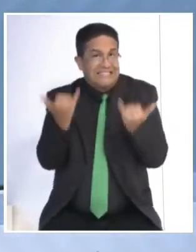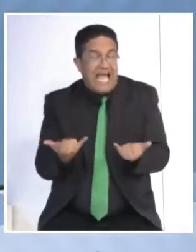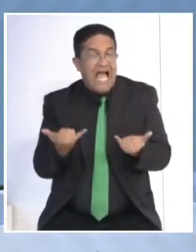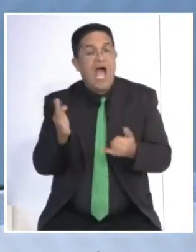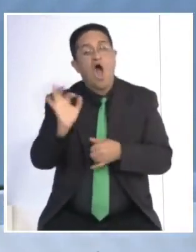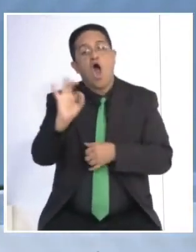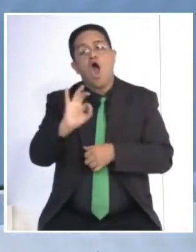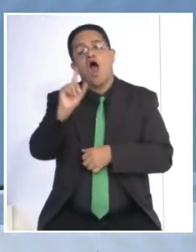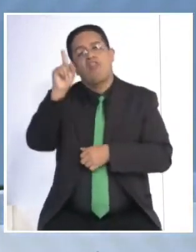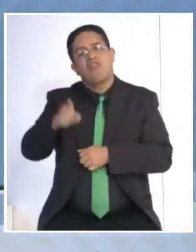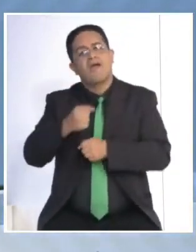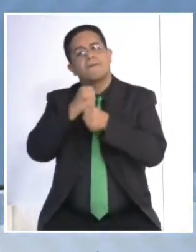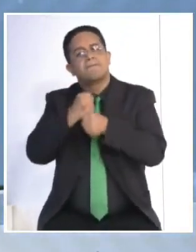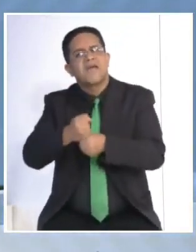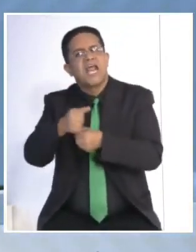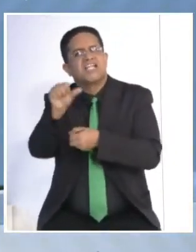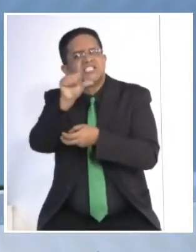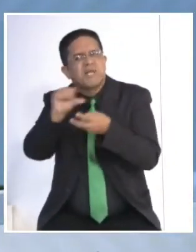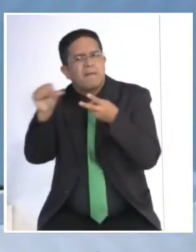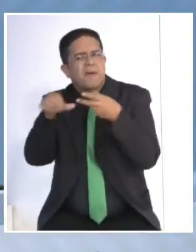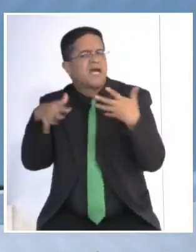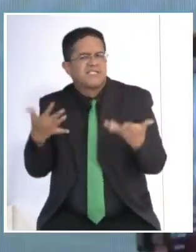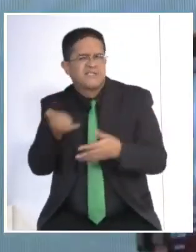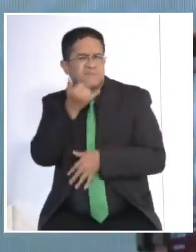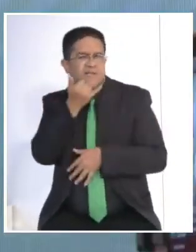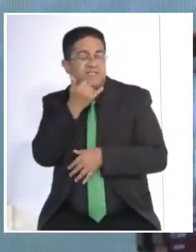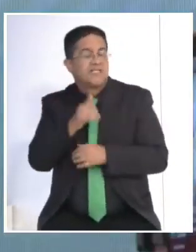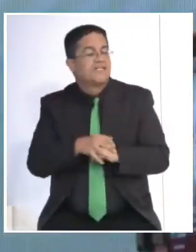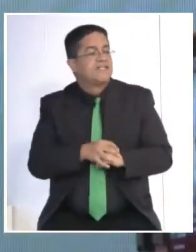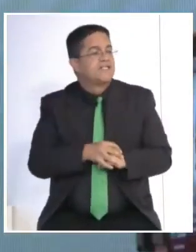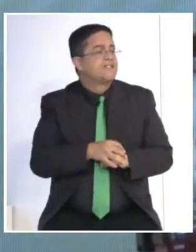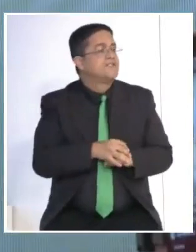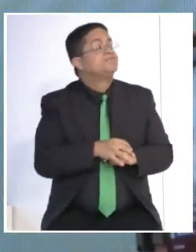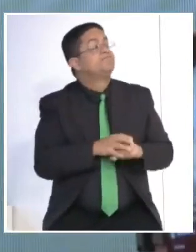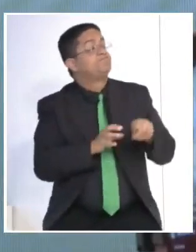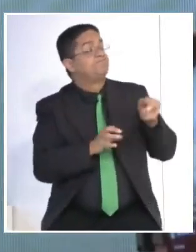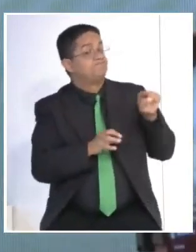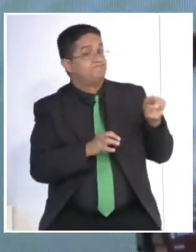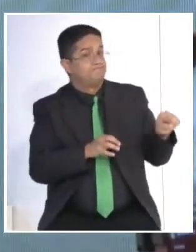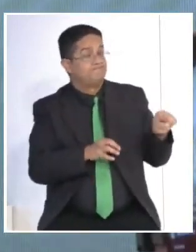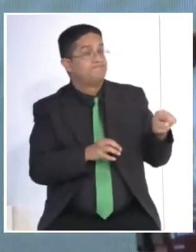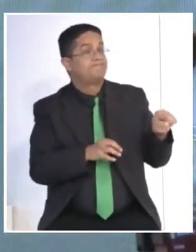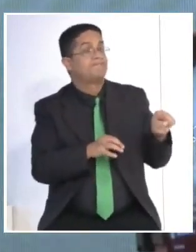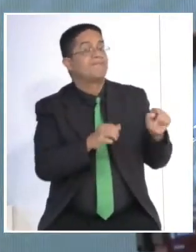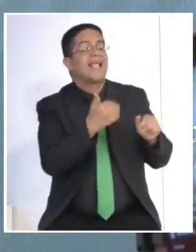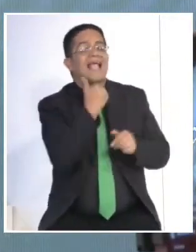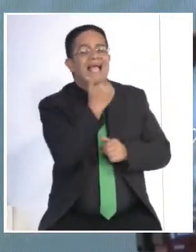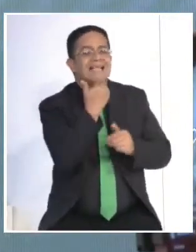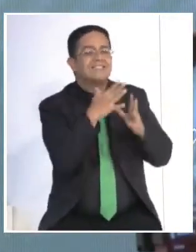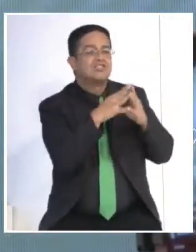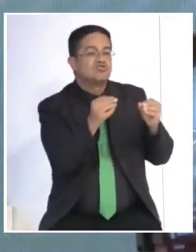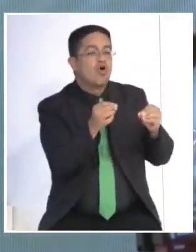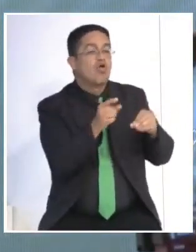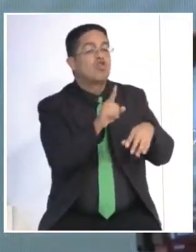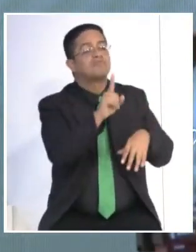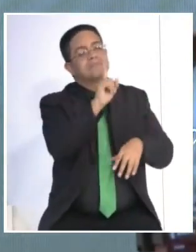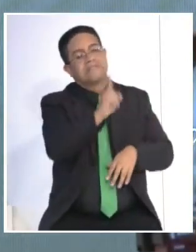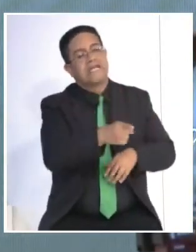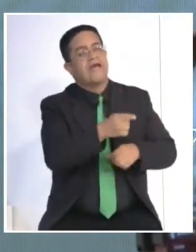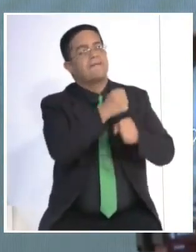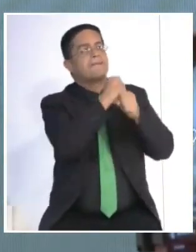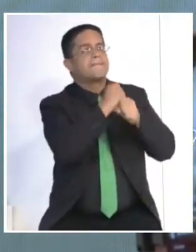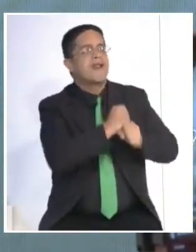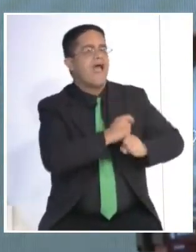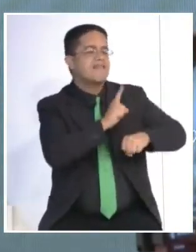esperar un poco, unos días, unas semanas. ¿Qué pasa con él? Generalmente los tratamientos, casi todos los tratamientos hay que darle un tiempo que